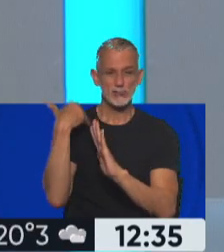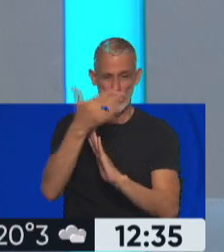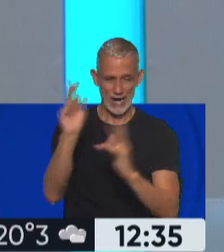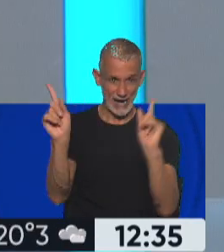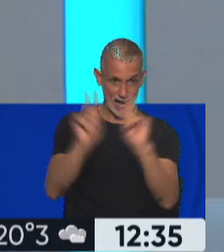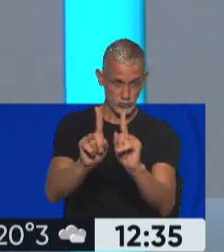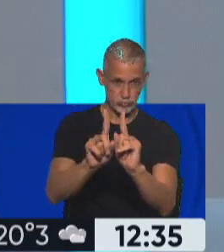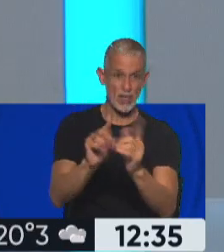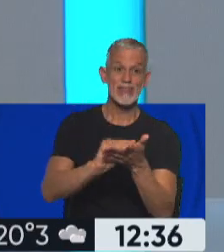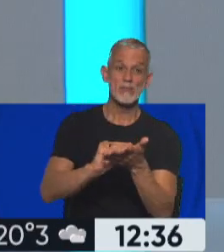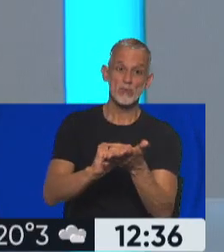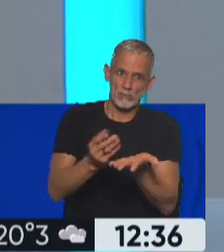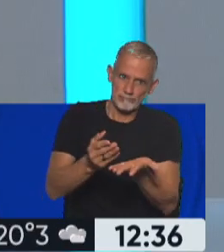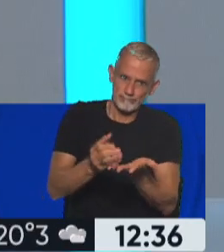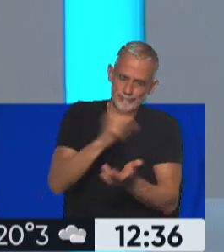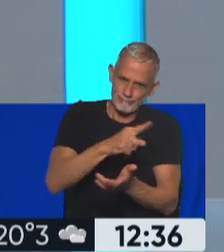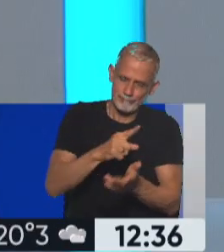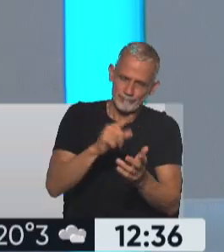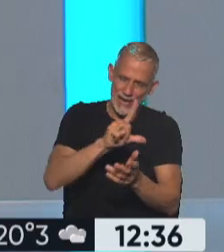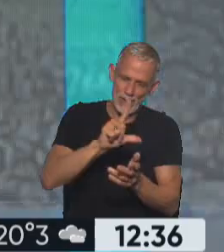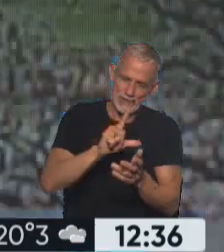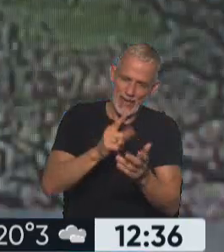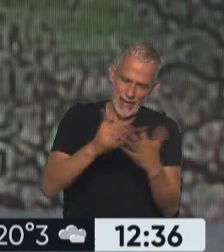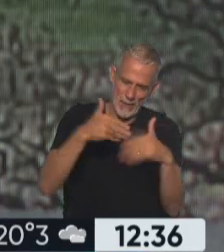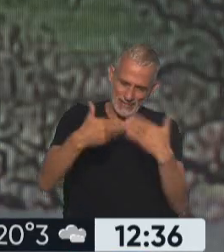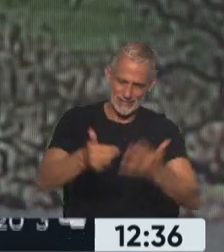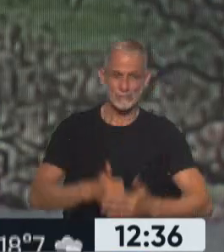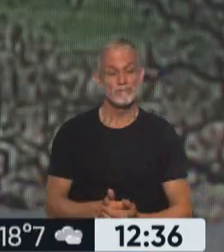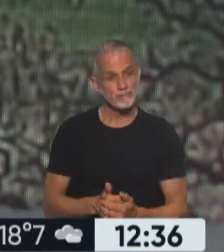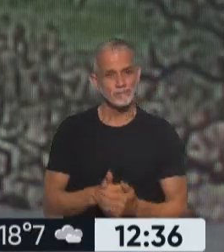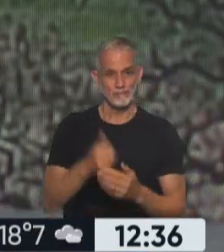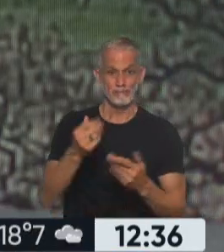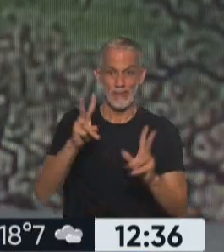conducen dos diputados de la libertad avanzada. Muchas gracias, Fer. Seguimos de cerca los dos temas.